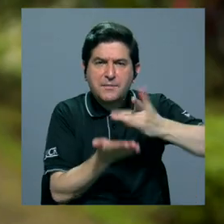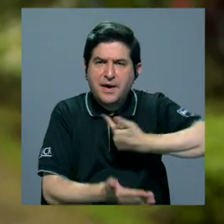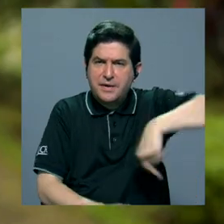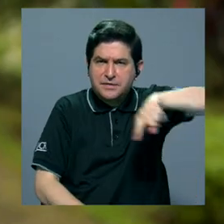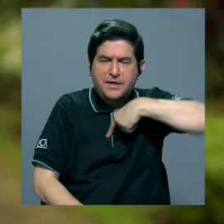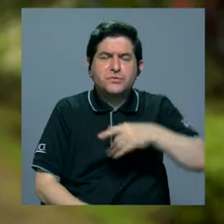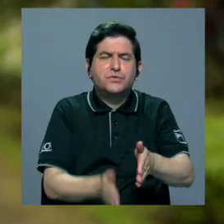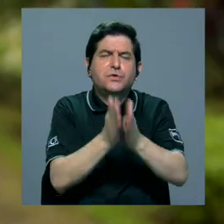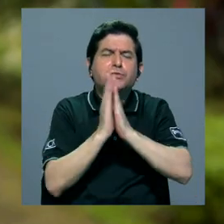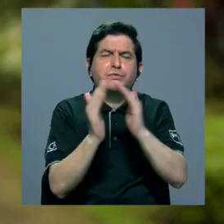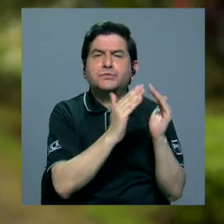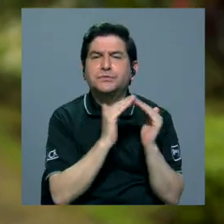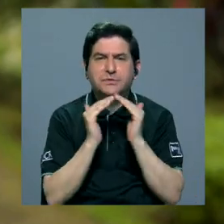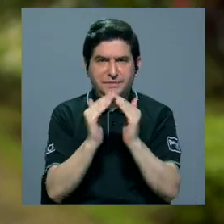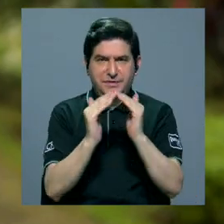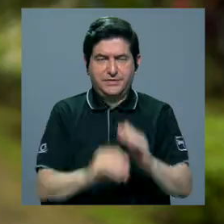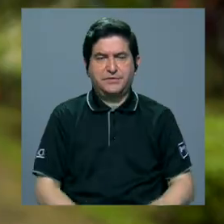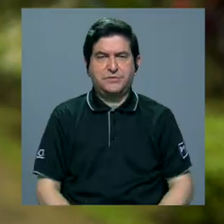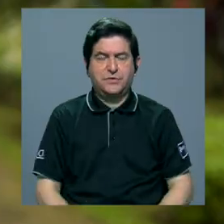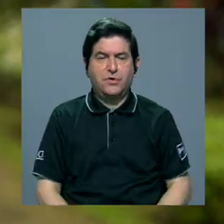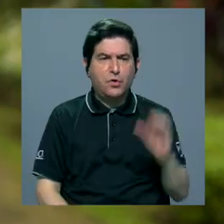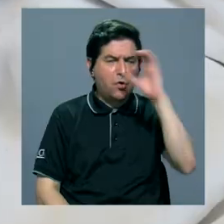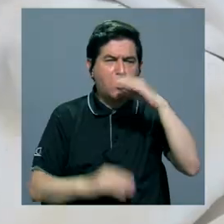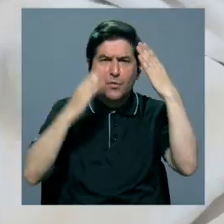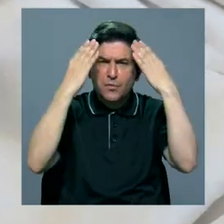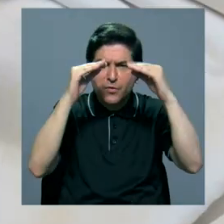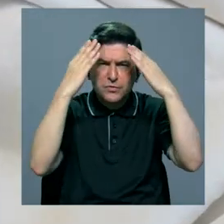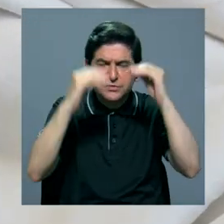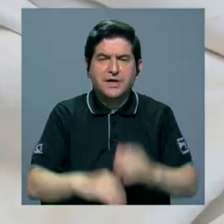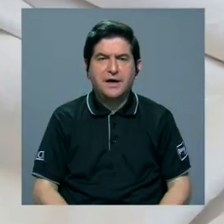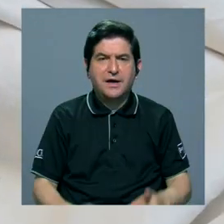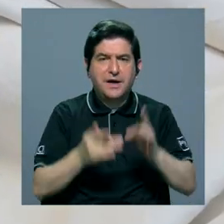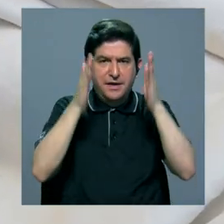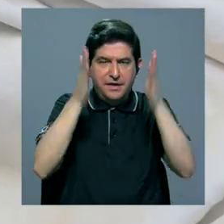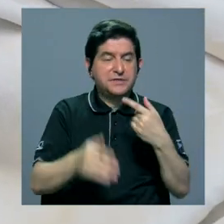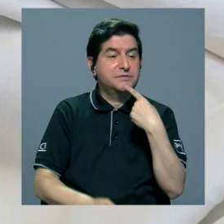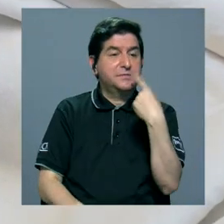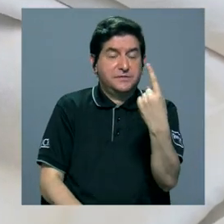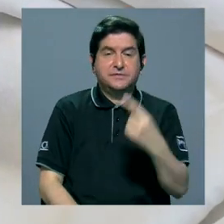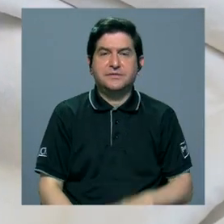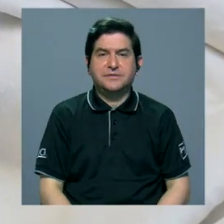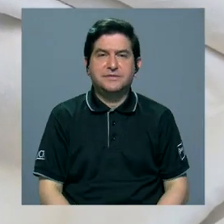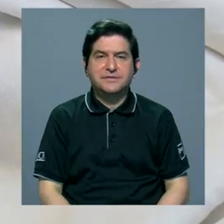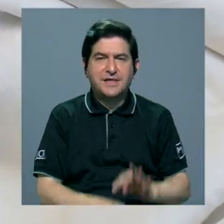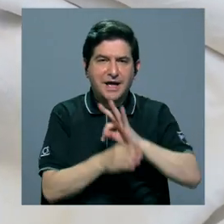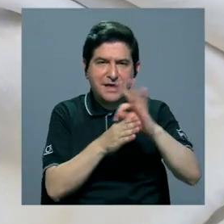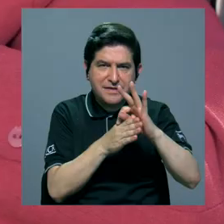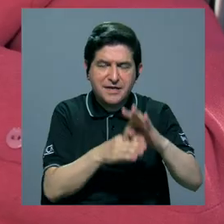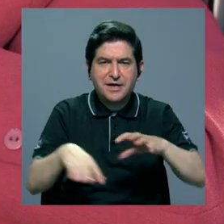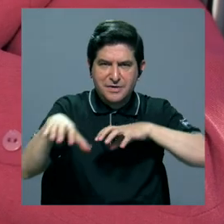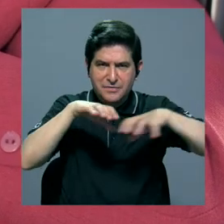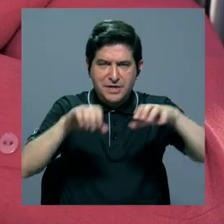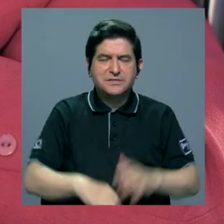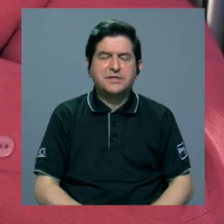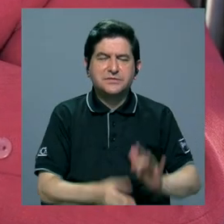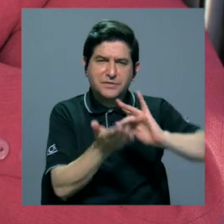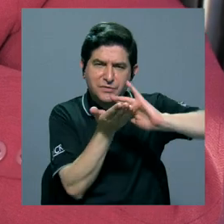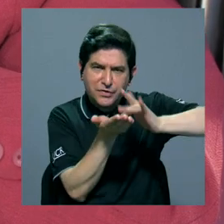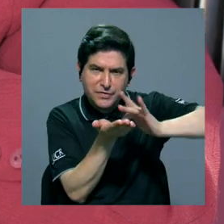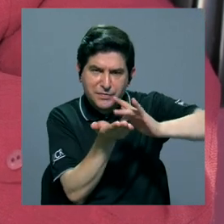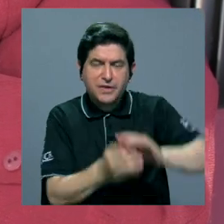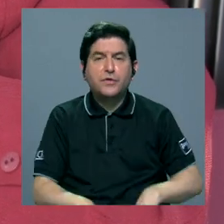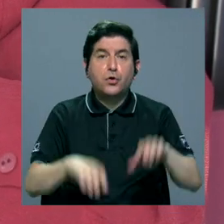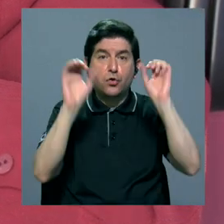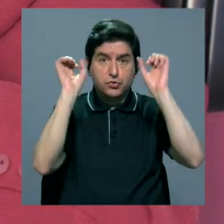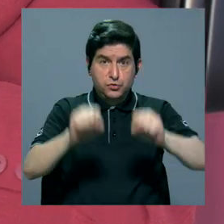hacemos el llamado a la población a que busque información. El experto resaltó que las terapias y las acciones farmacológicas